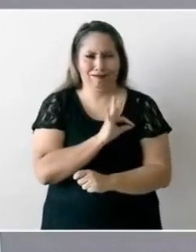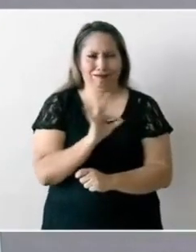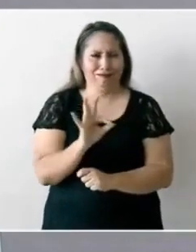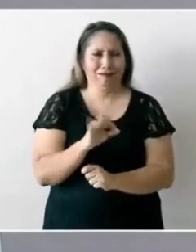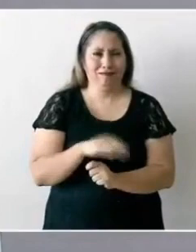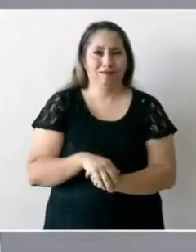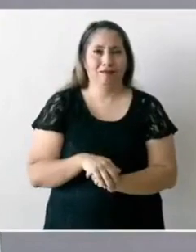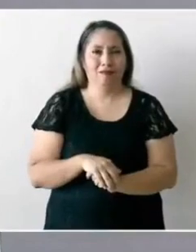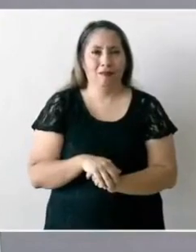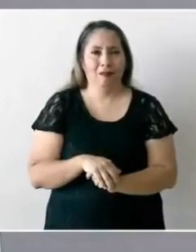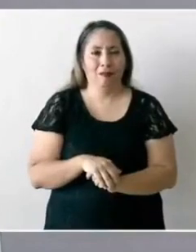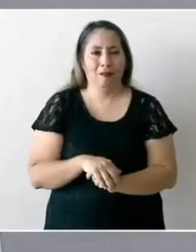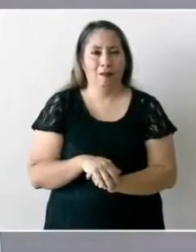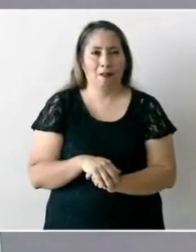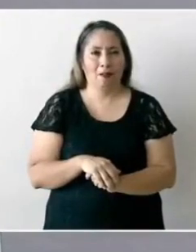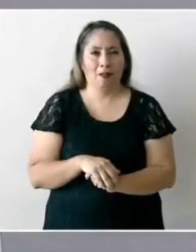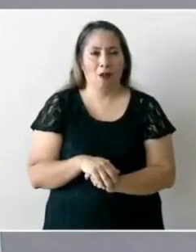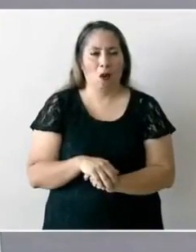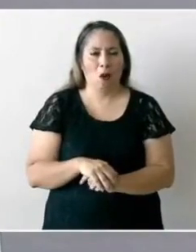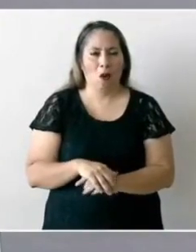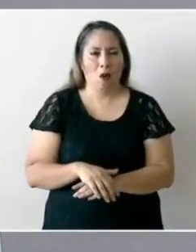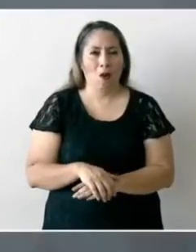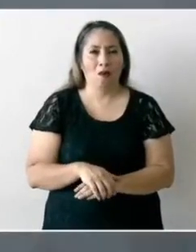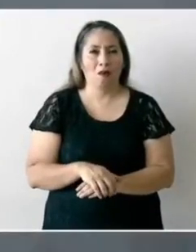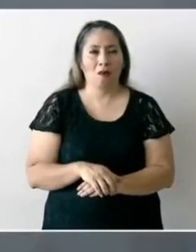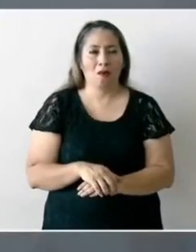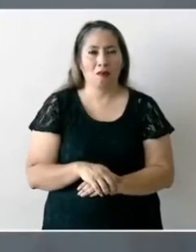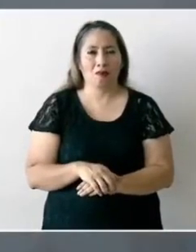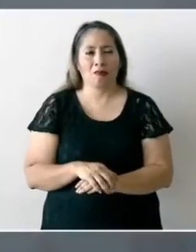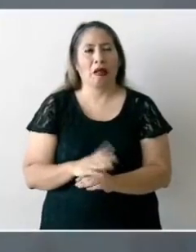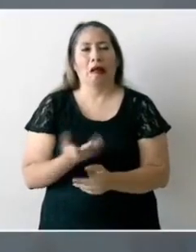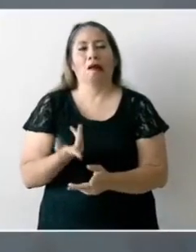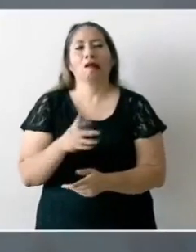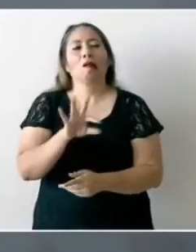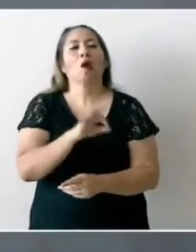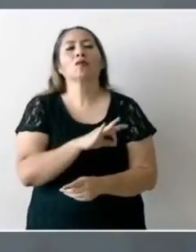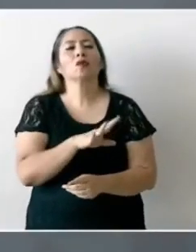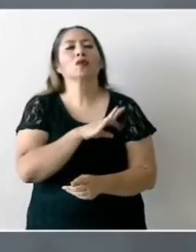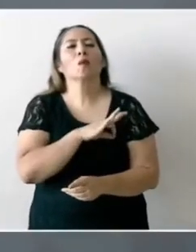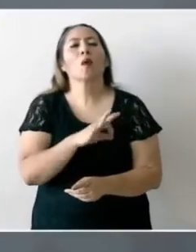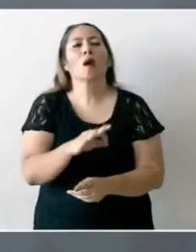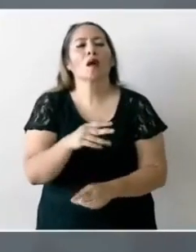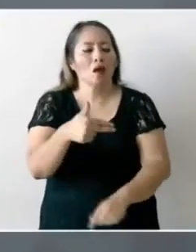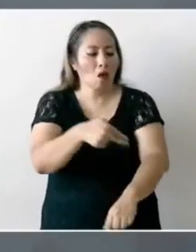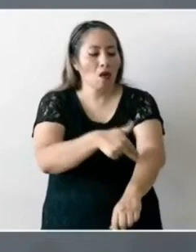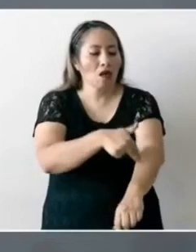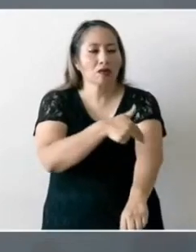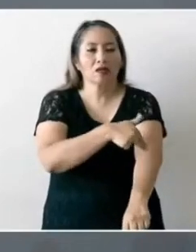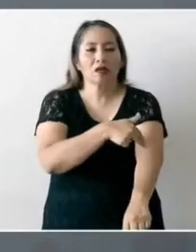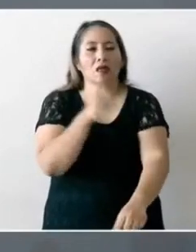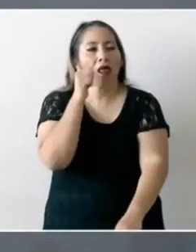aplastar la moralidad y la honestidad de nuestro pueblo